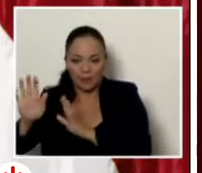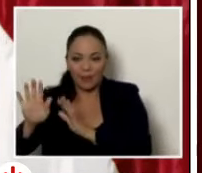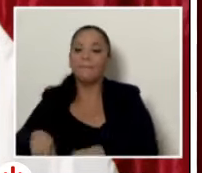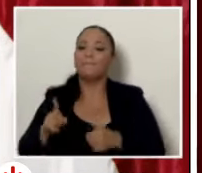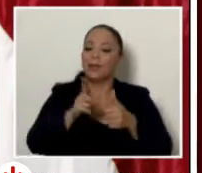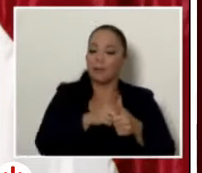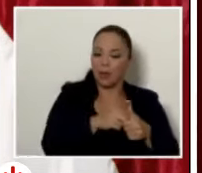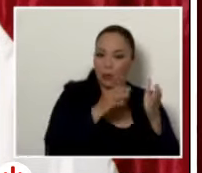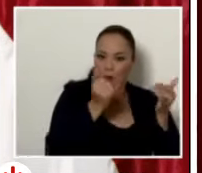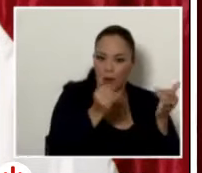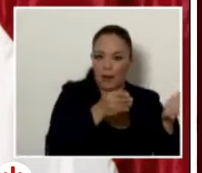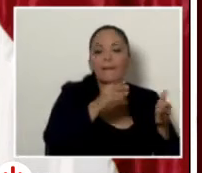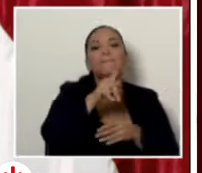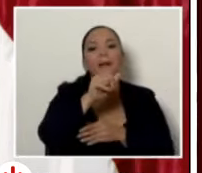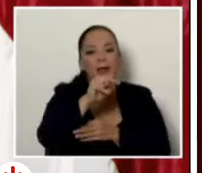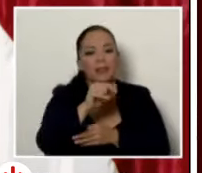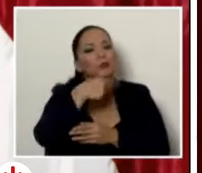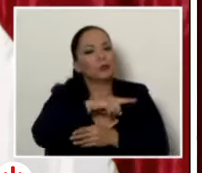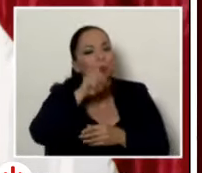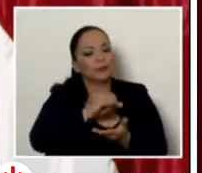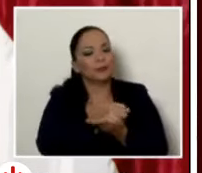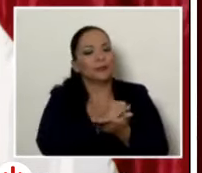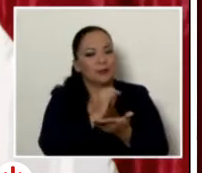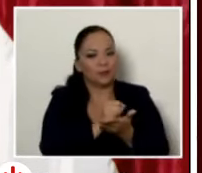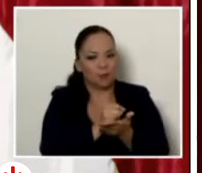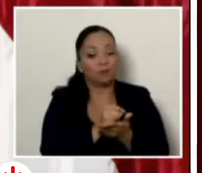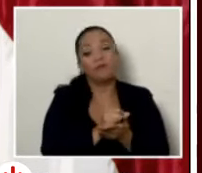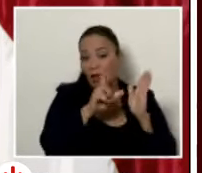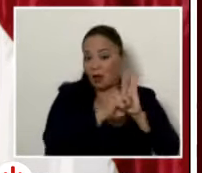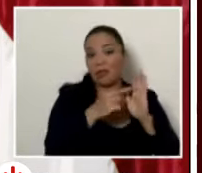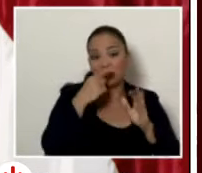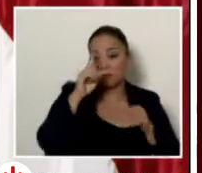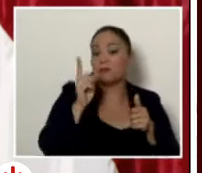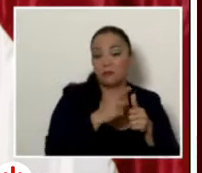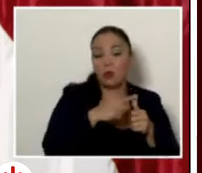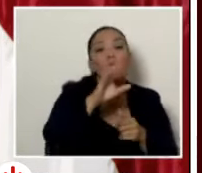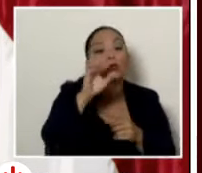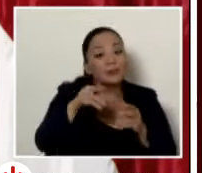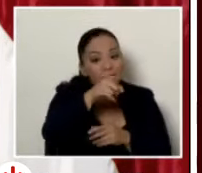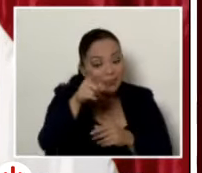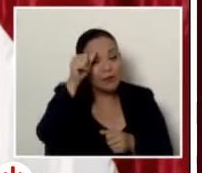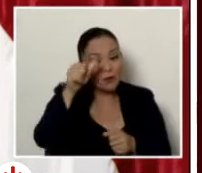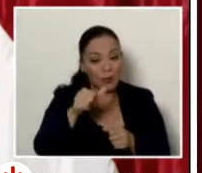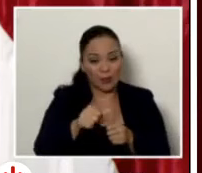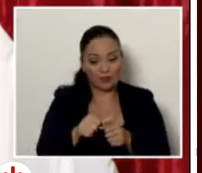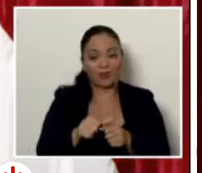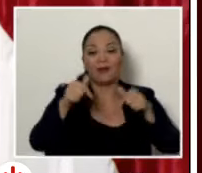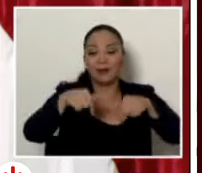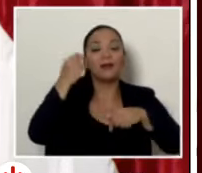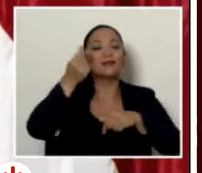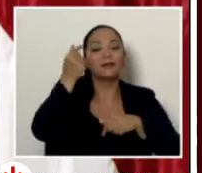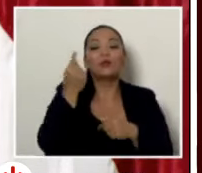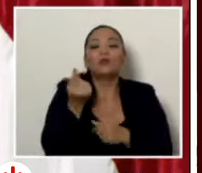investigación interna que también por ley costarricenses acuérdense que aquí el Estado puede hacer solo